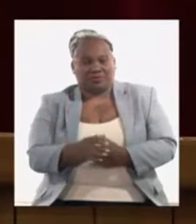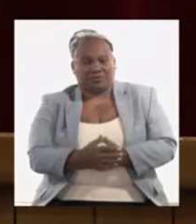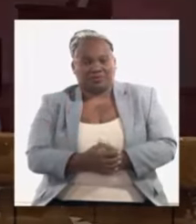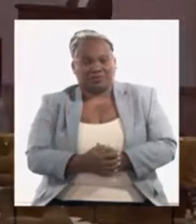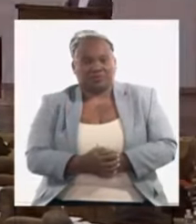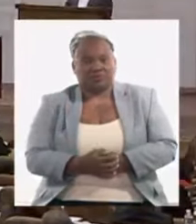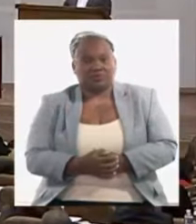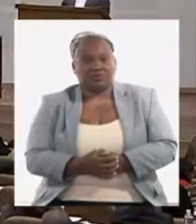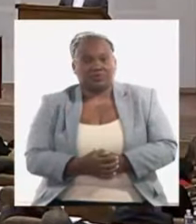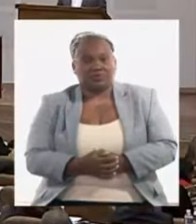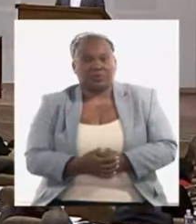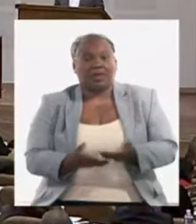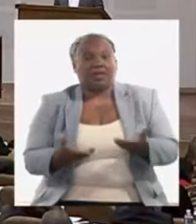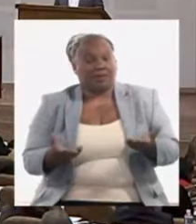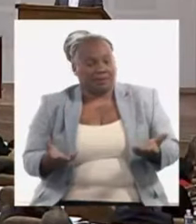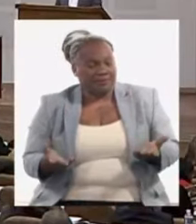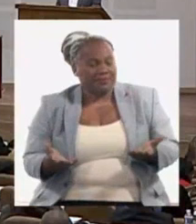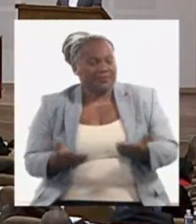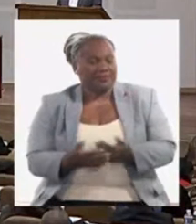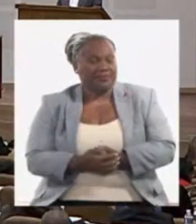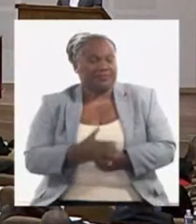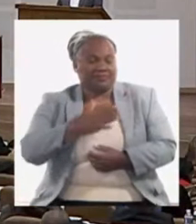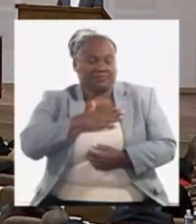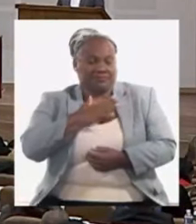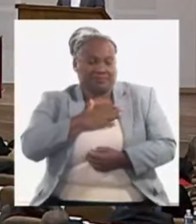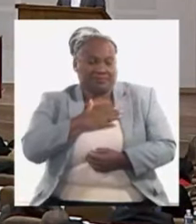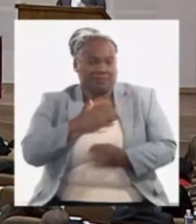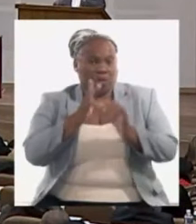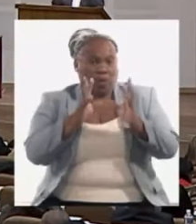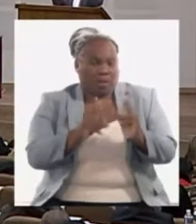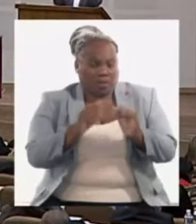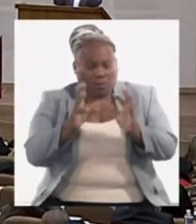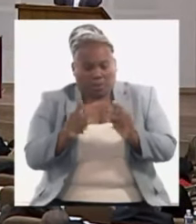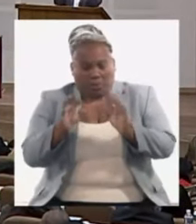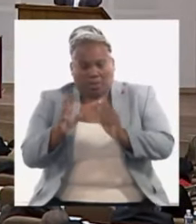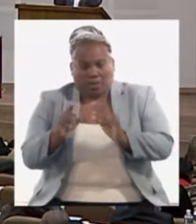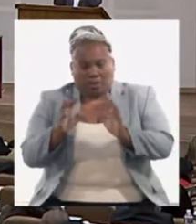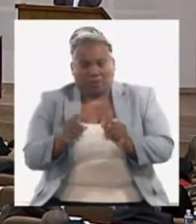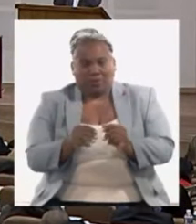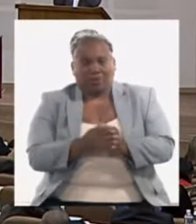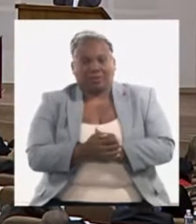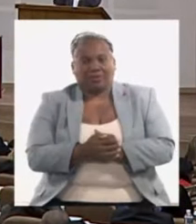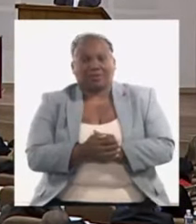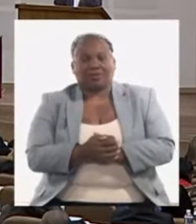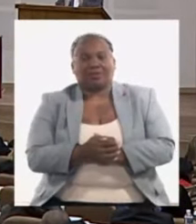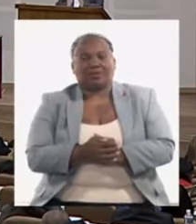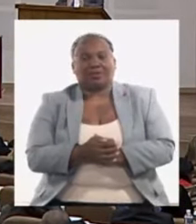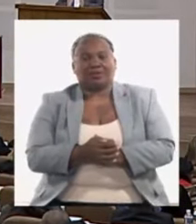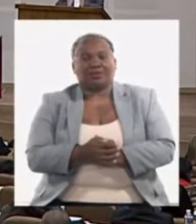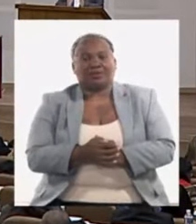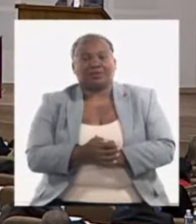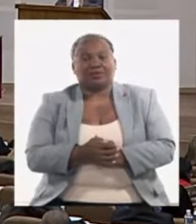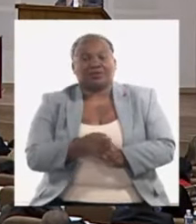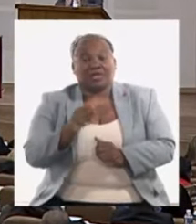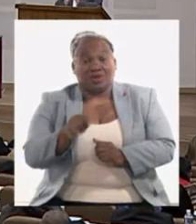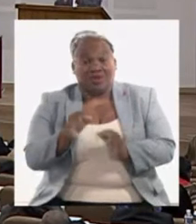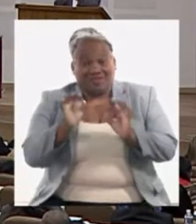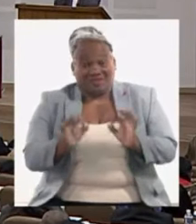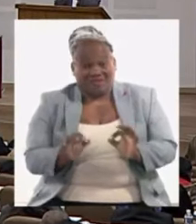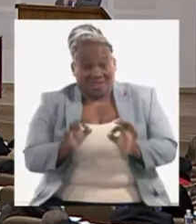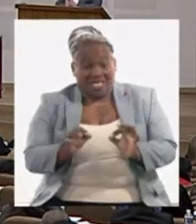y entonces si nosotros sacamos la cuenta de lo que en físico